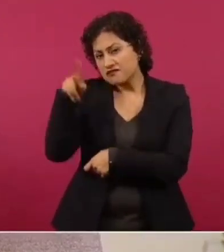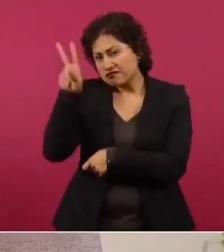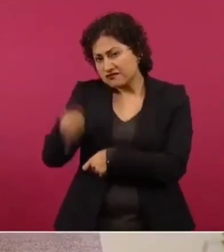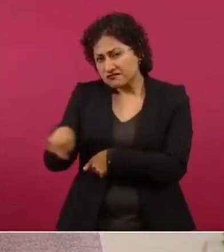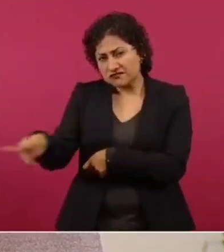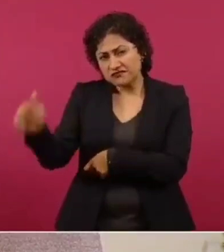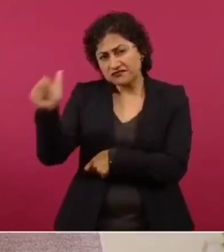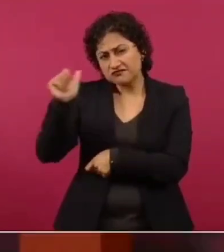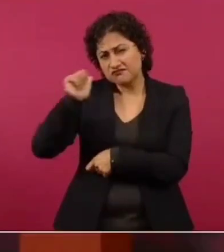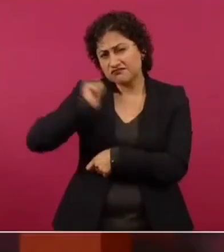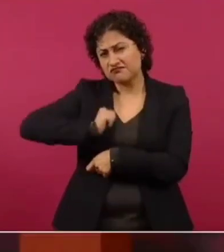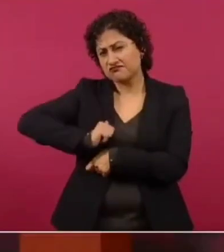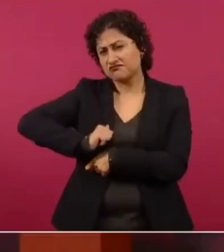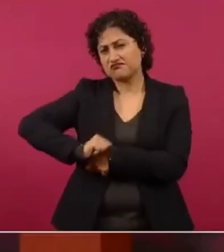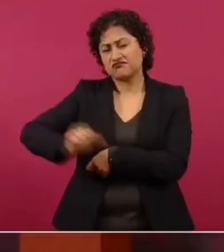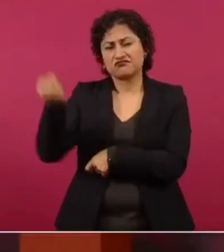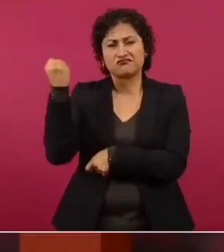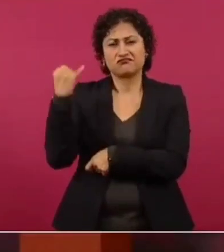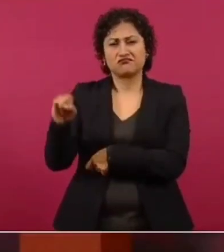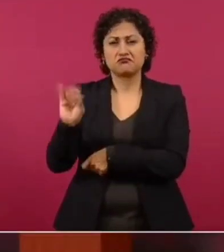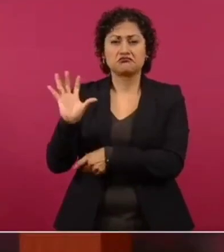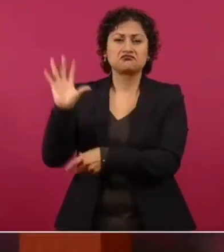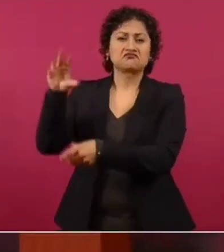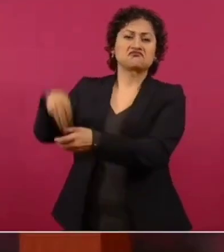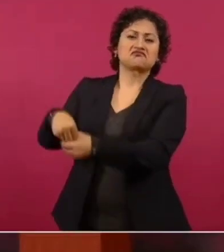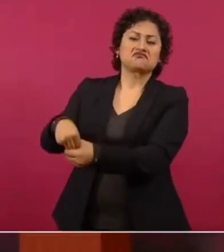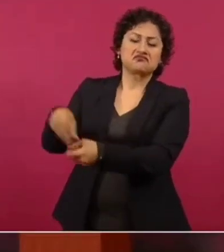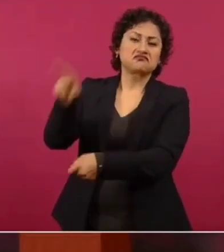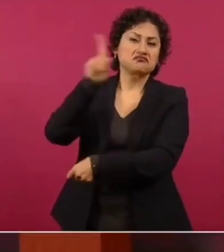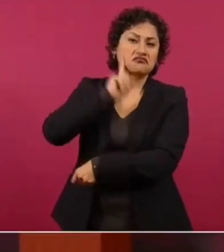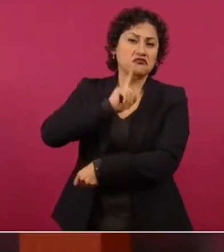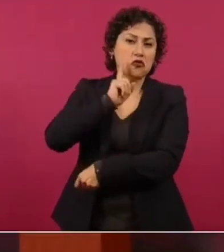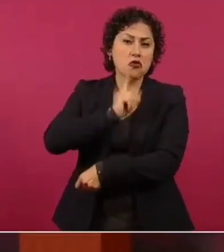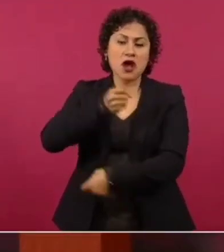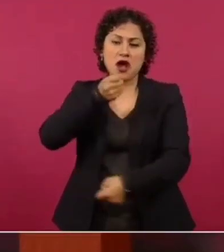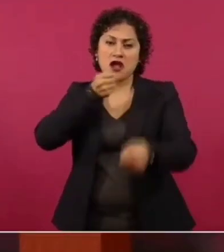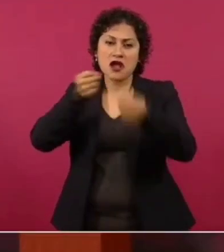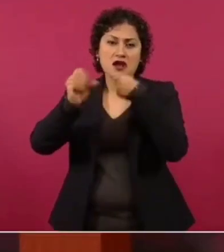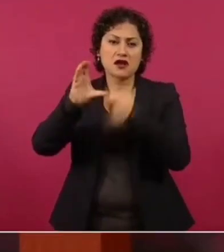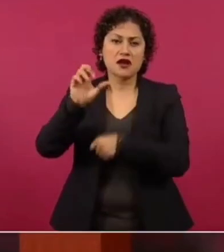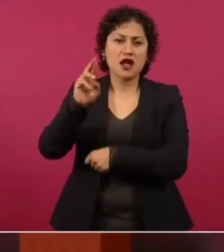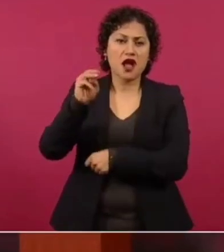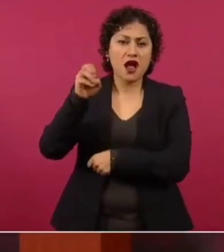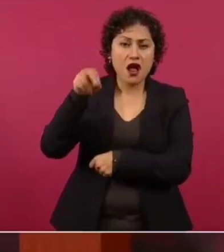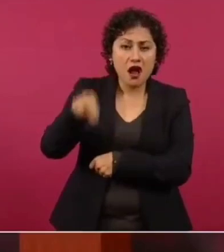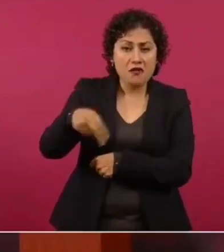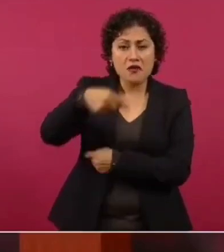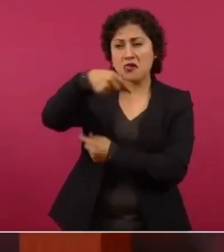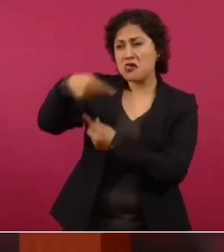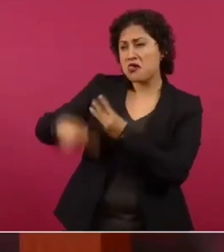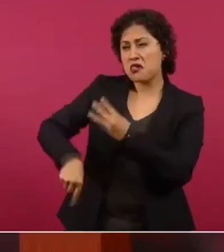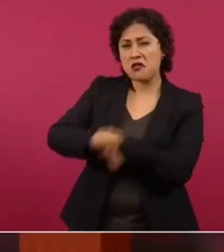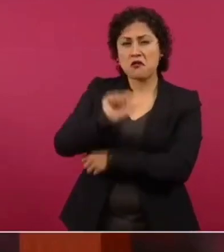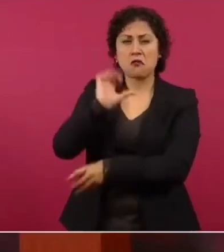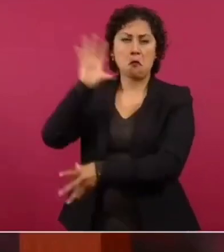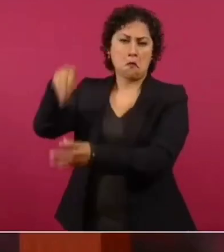Y ahí está Carmen Aristegui y otros, todo es el periódico,